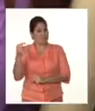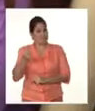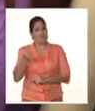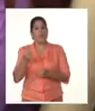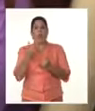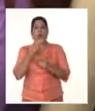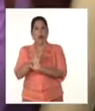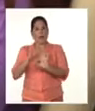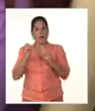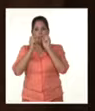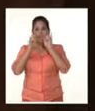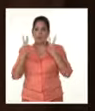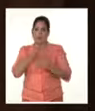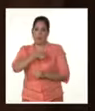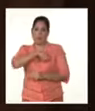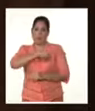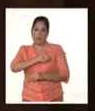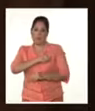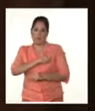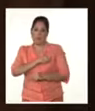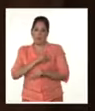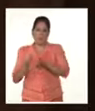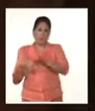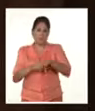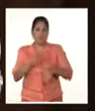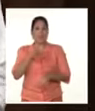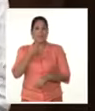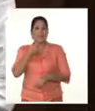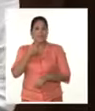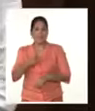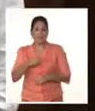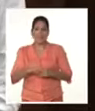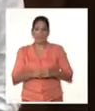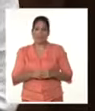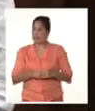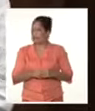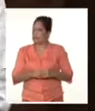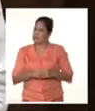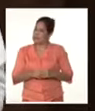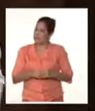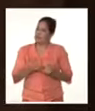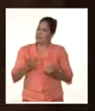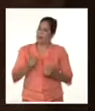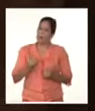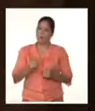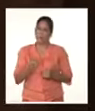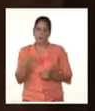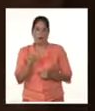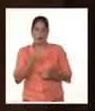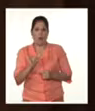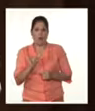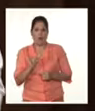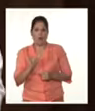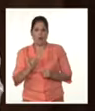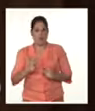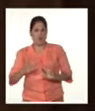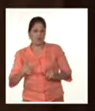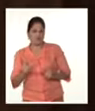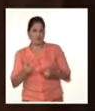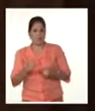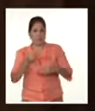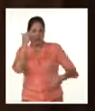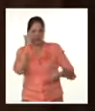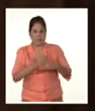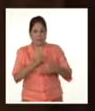en la calidad de vida del pueblo. Yo siempre pongo el ejemplo, la brutalidad, la perversidad, la maldad con que el gobierno de Estados